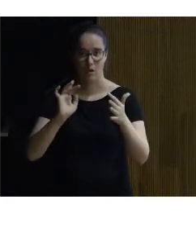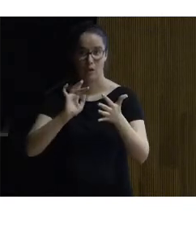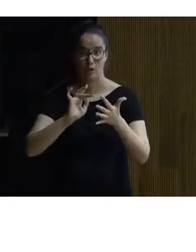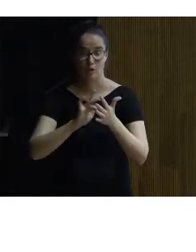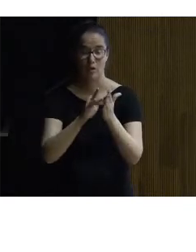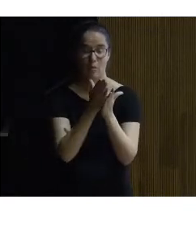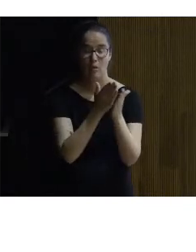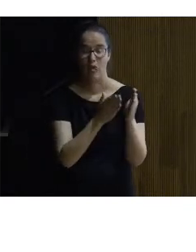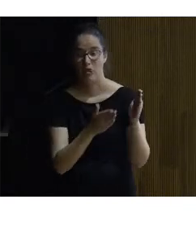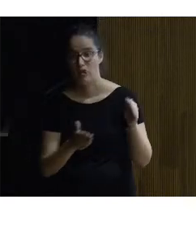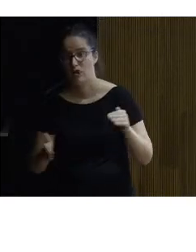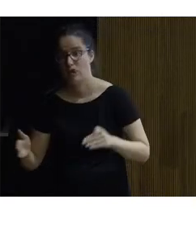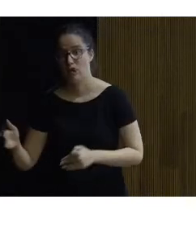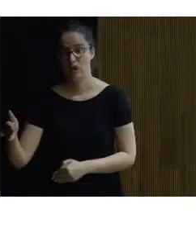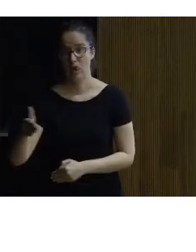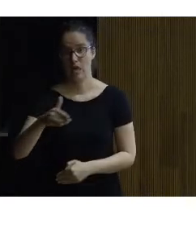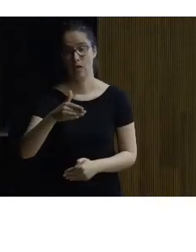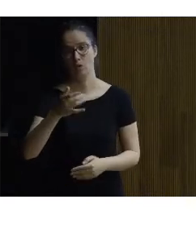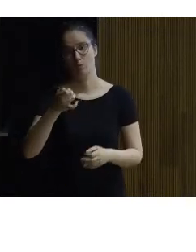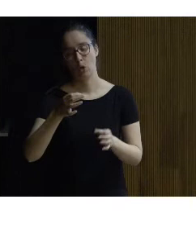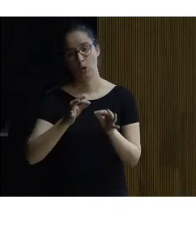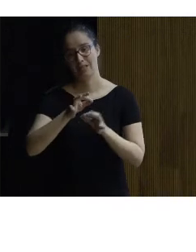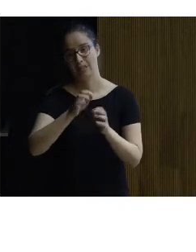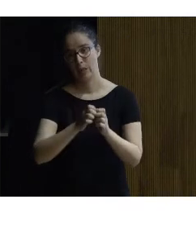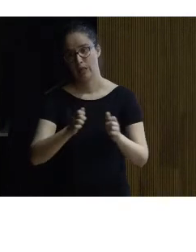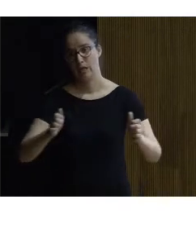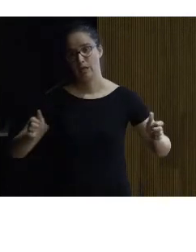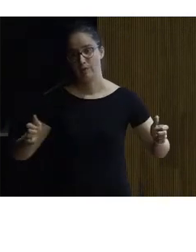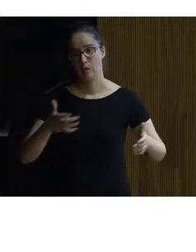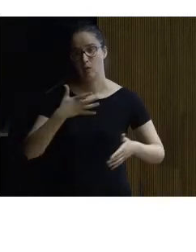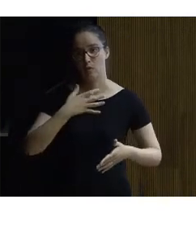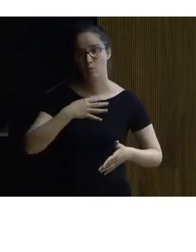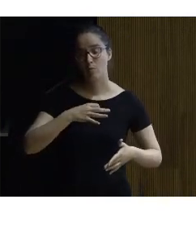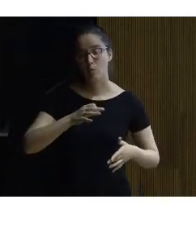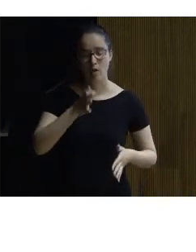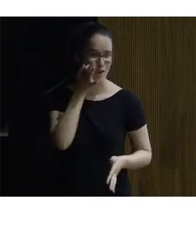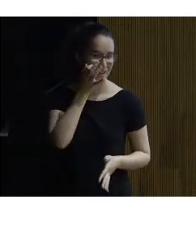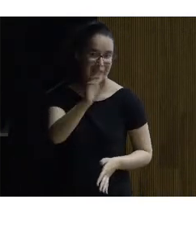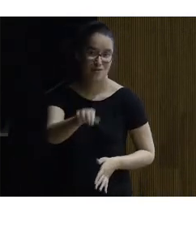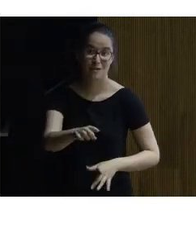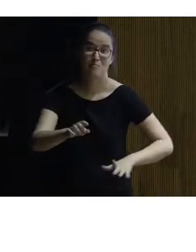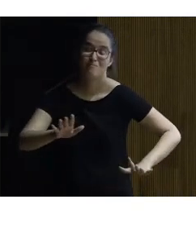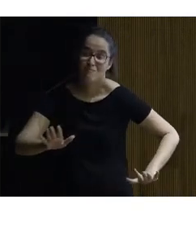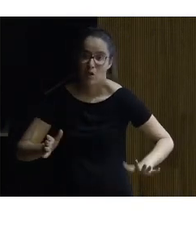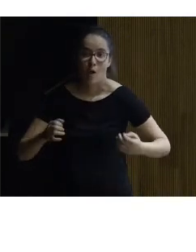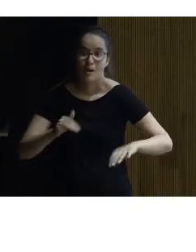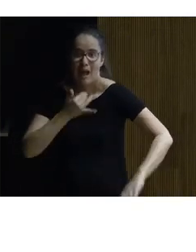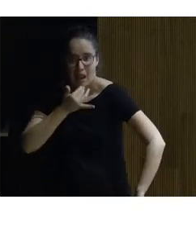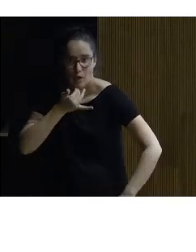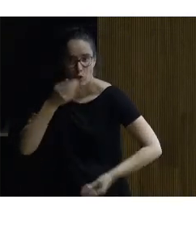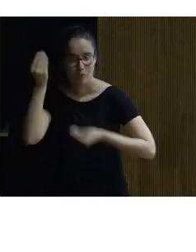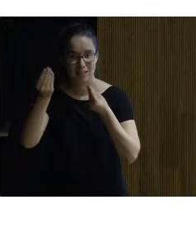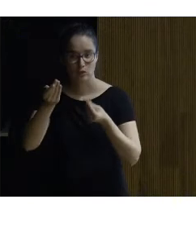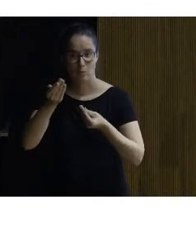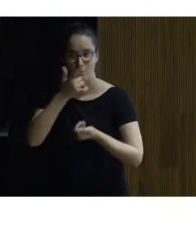indirecta y con una cierta distancia de lo que pueda llamarse original sin embargo yo creo que facilita